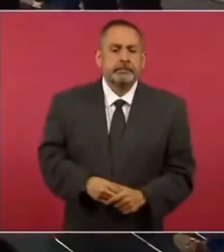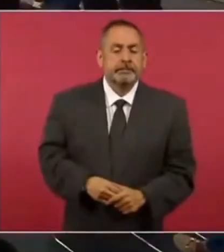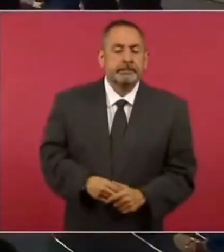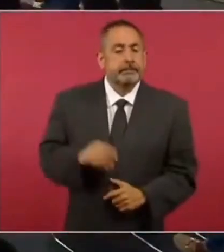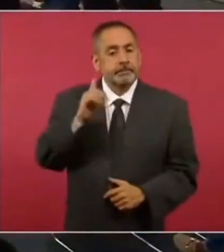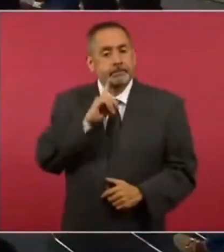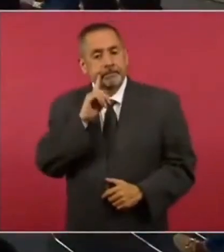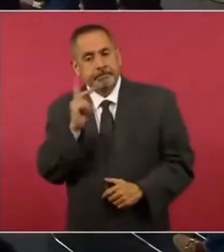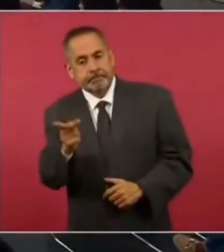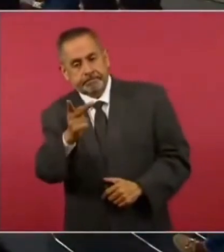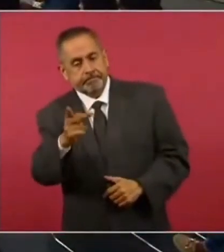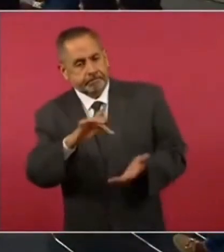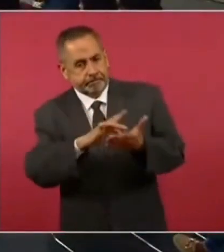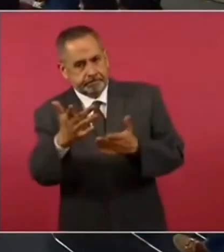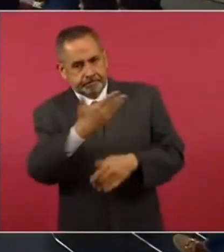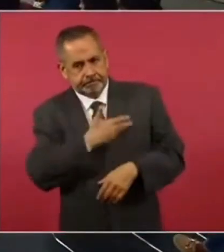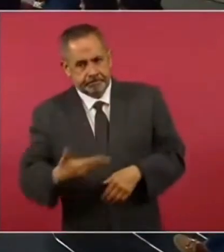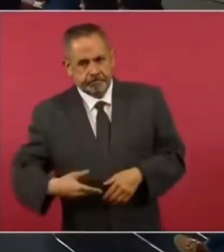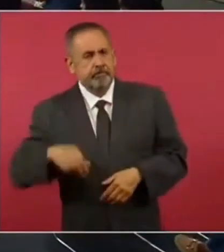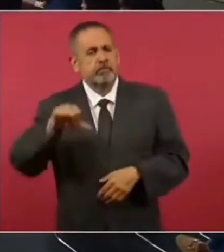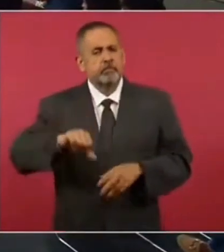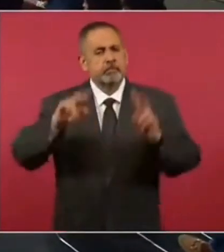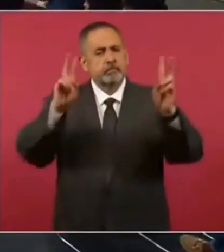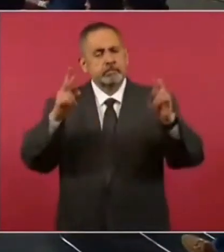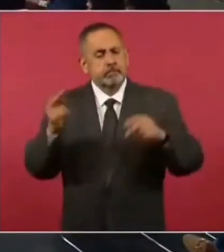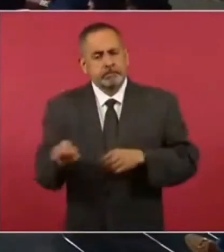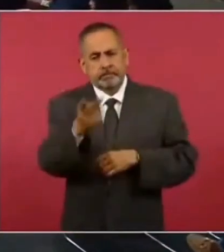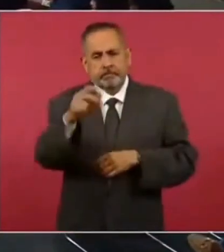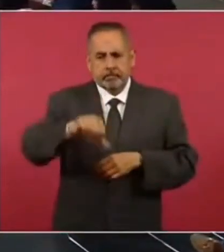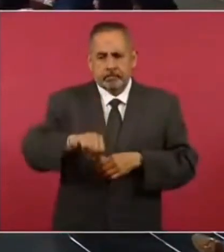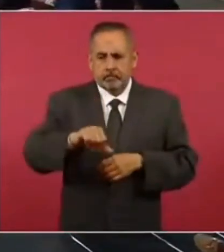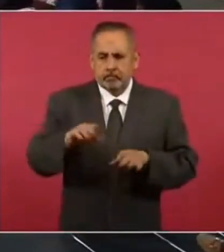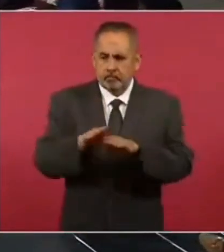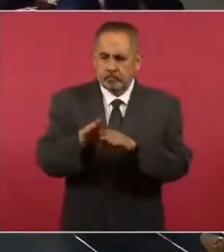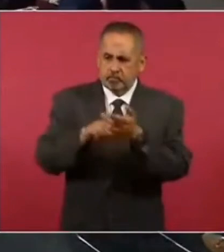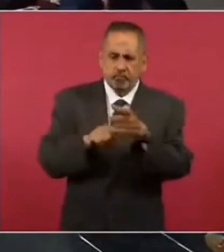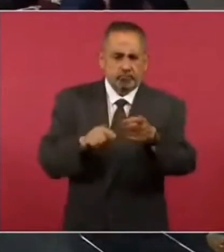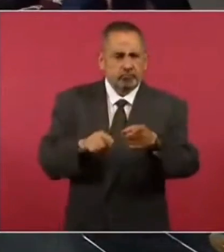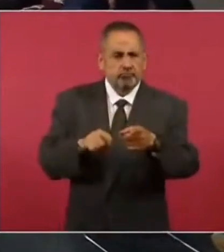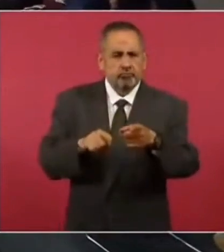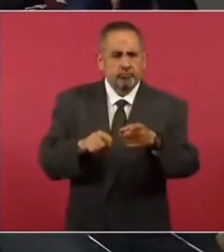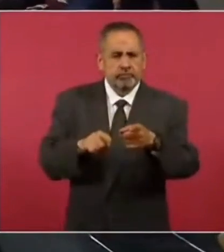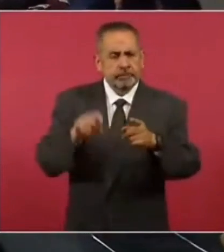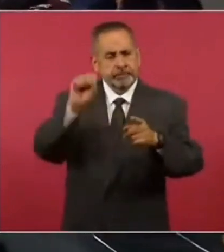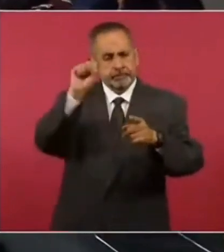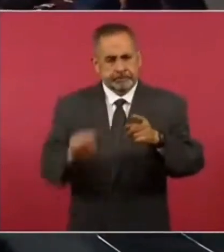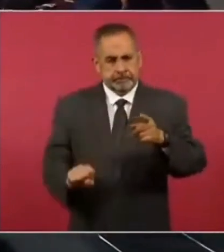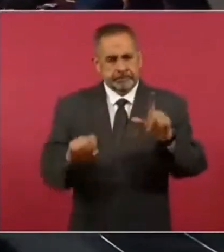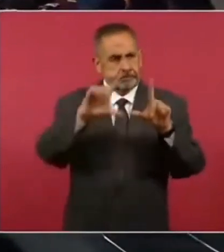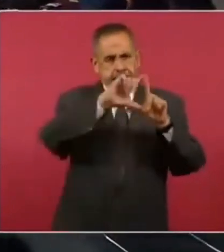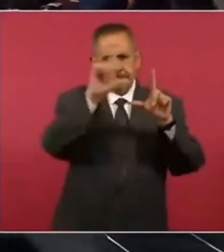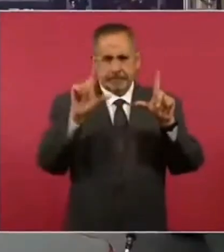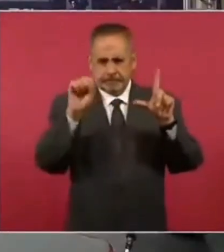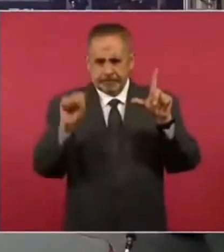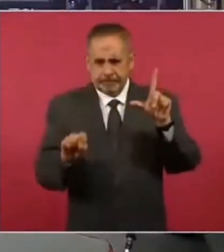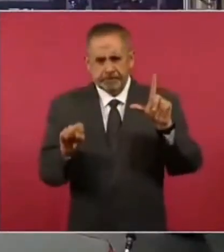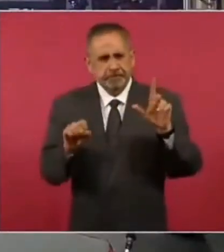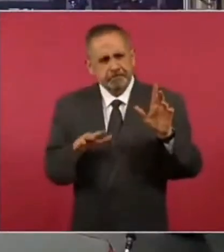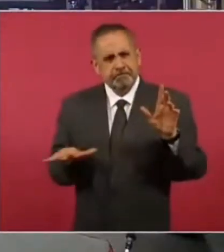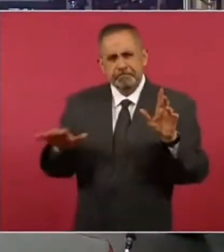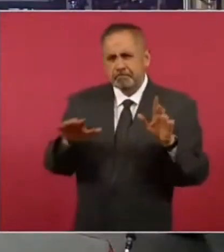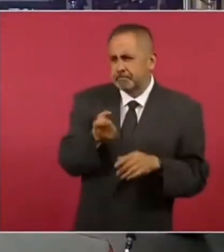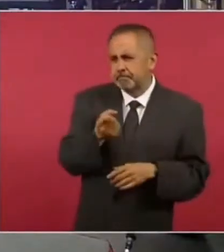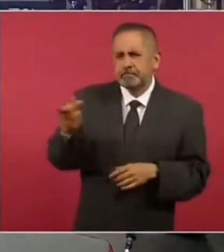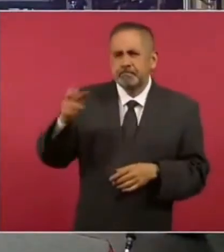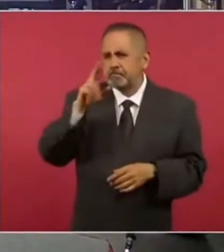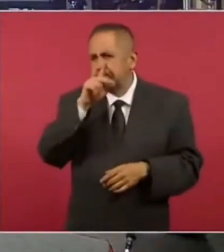Y una pregunta sobre el tema de hoy, de lo que tiene que ver con el desarrollo del sur. Hay alguna preocupación que nos han